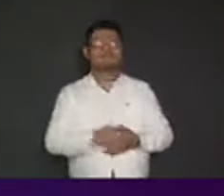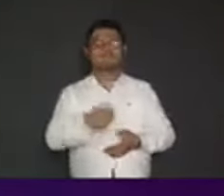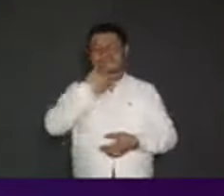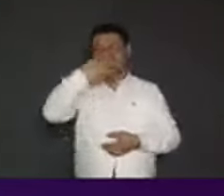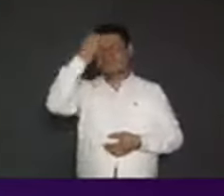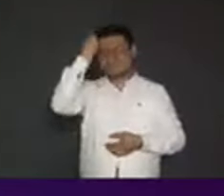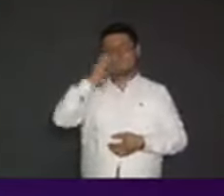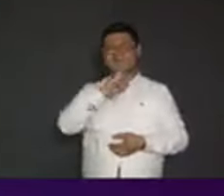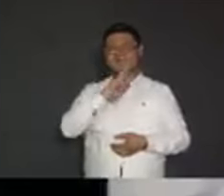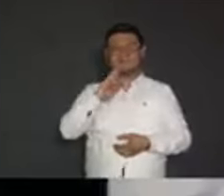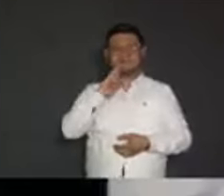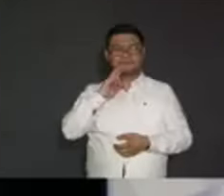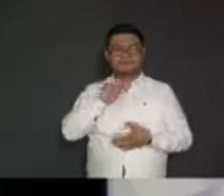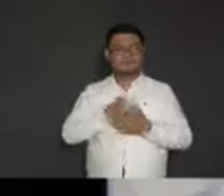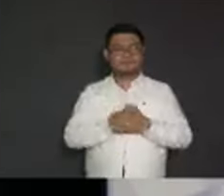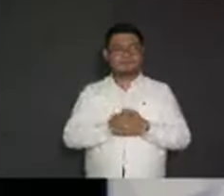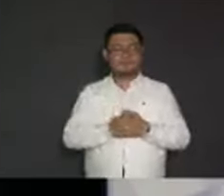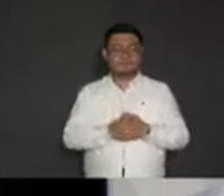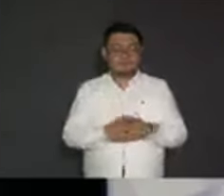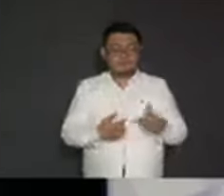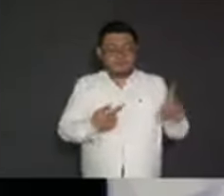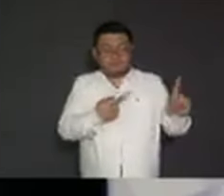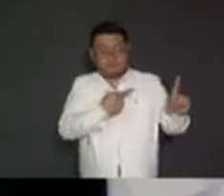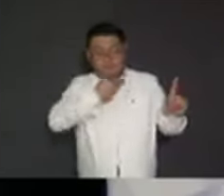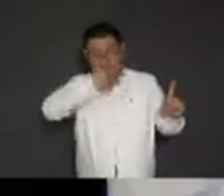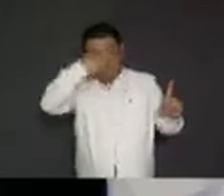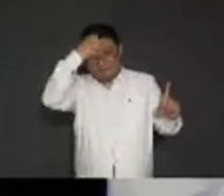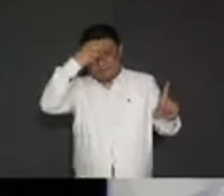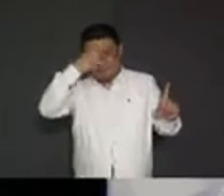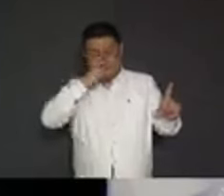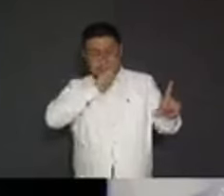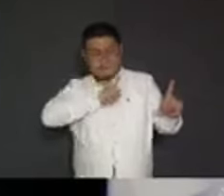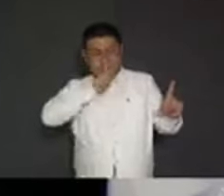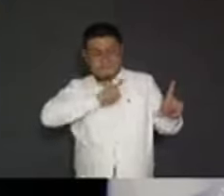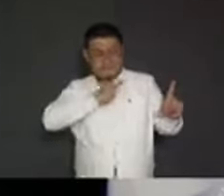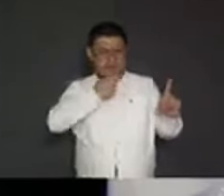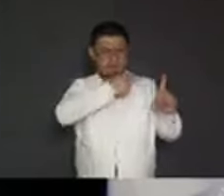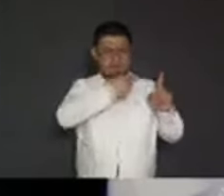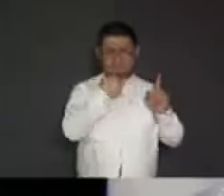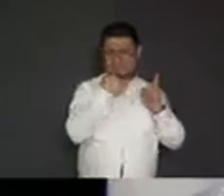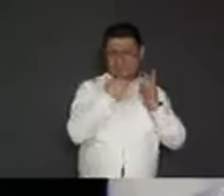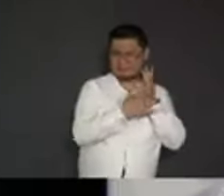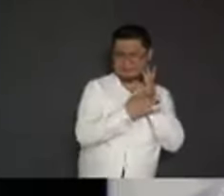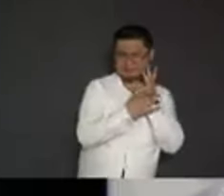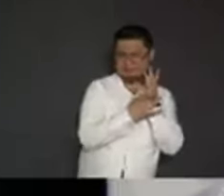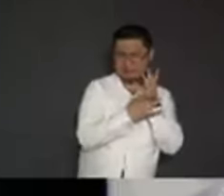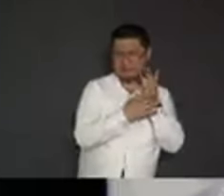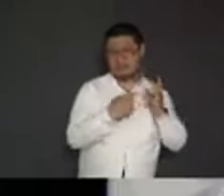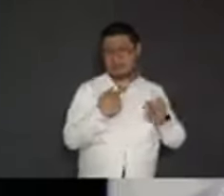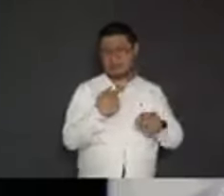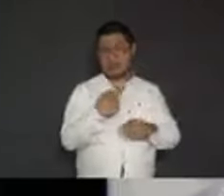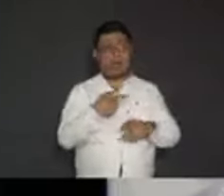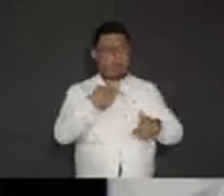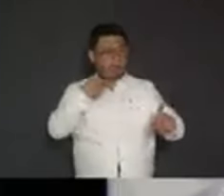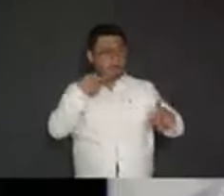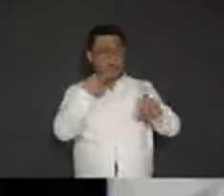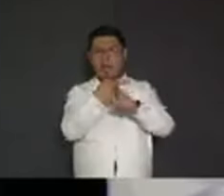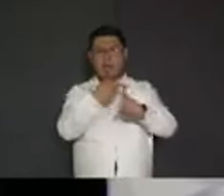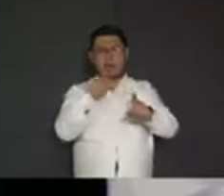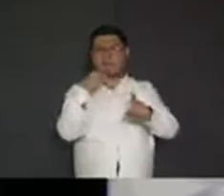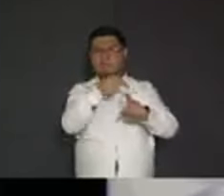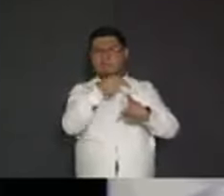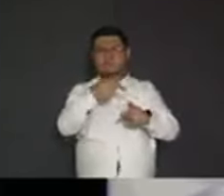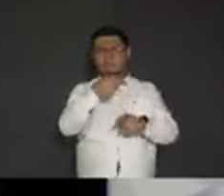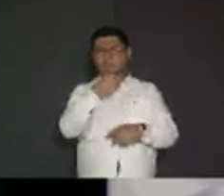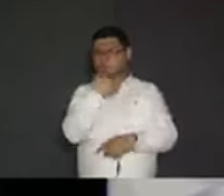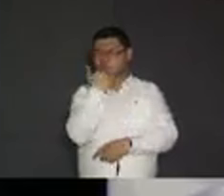El candidato de las mentiras, el mentiroso, aquí está diciendo que va a haber combate a la corrupción cuando ha sido el